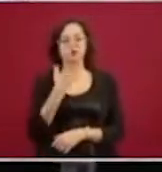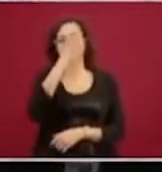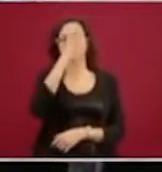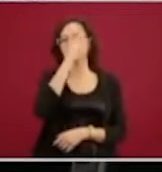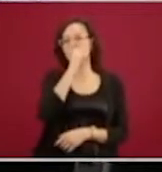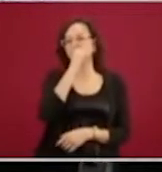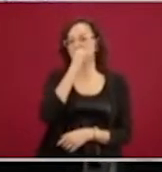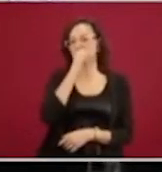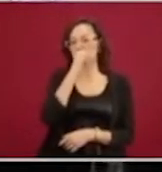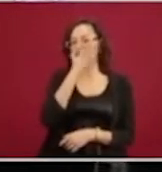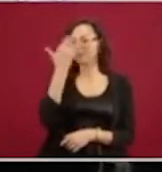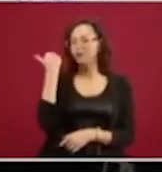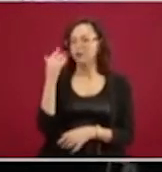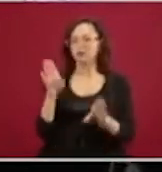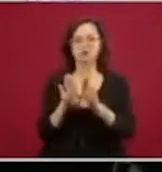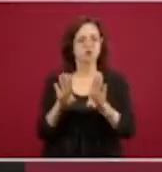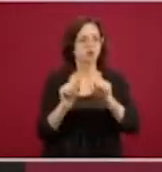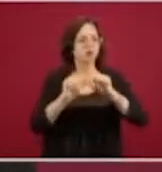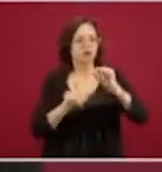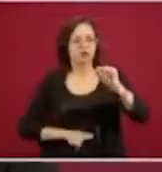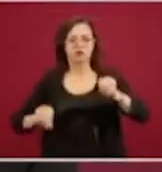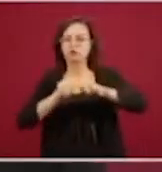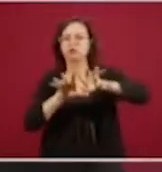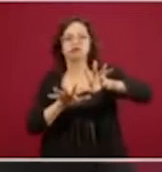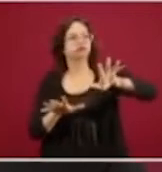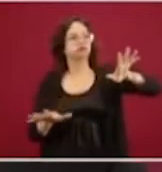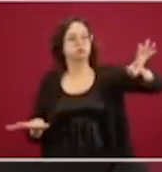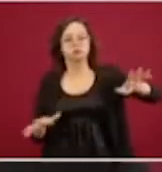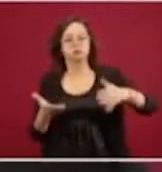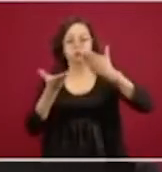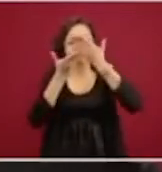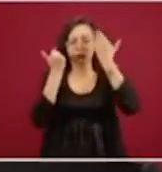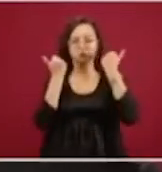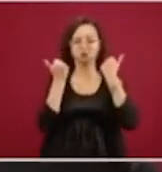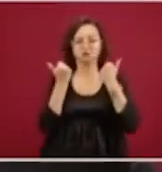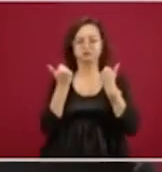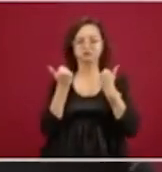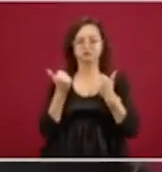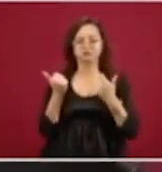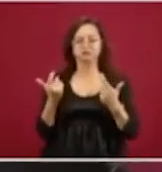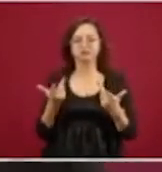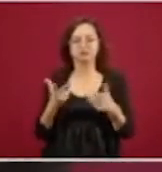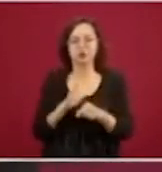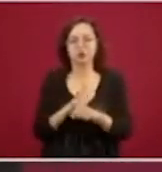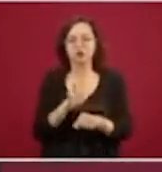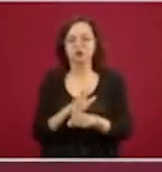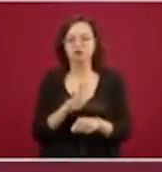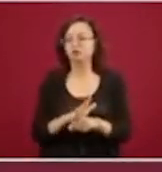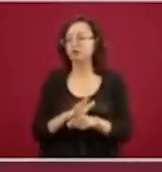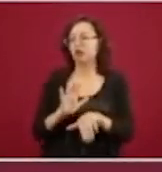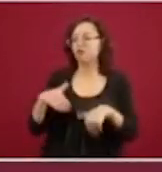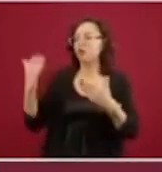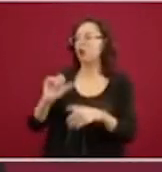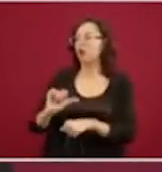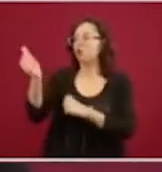No se pudo secuenciar el virus en México, o sea, dependíamos por completo absolutamente de lo que nos dijeron de fuera,